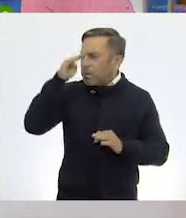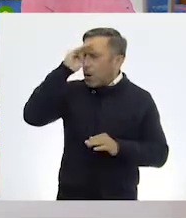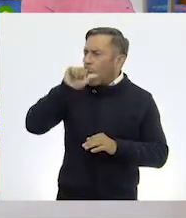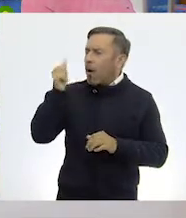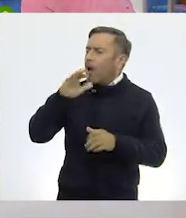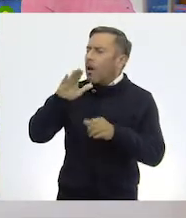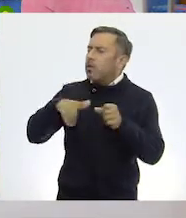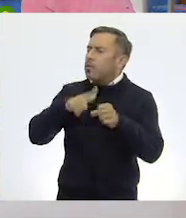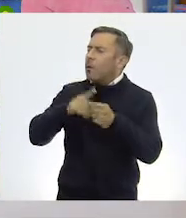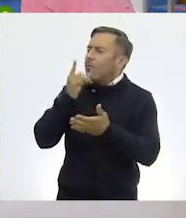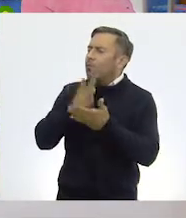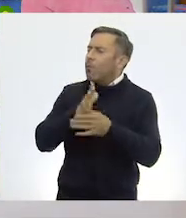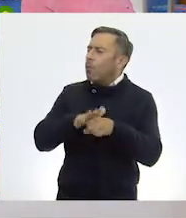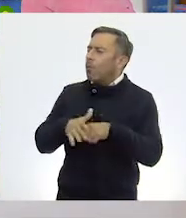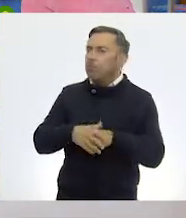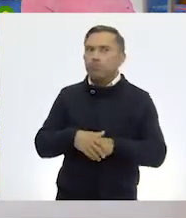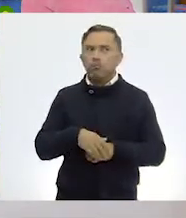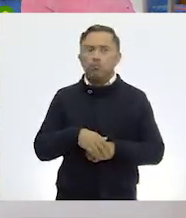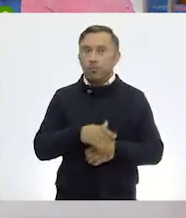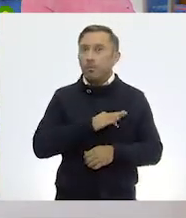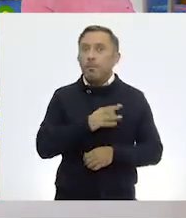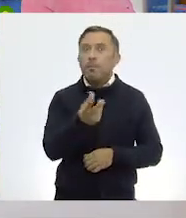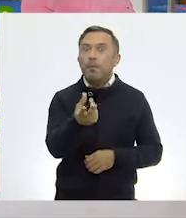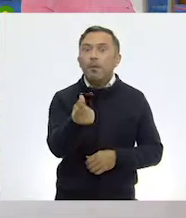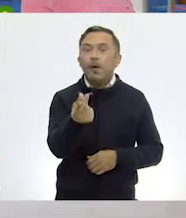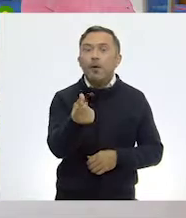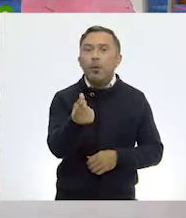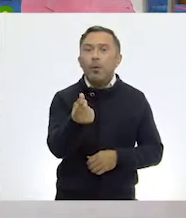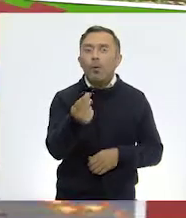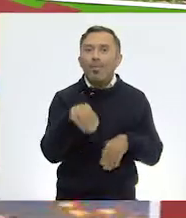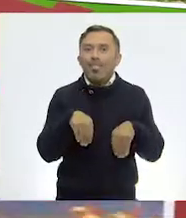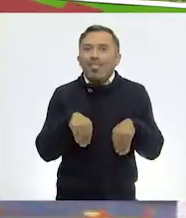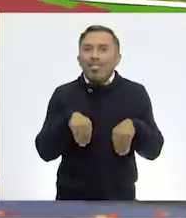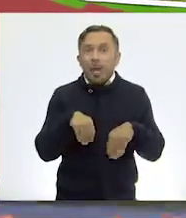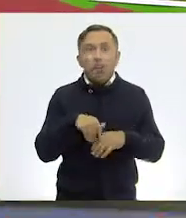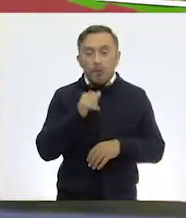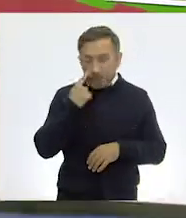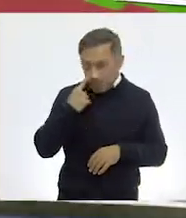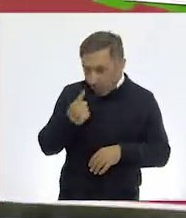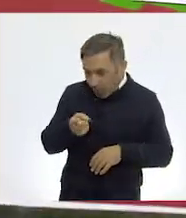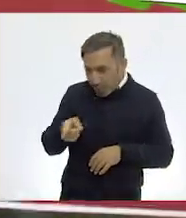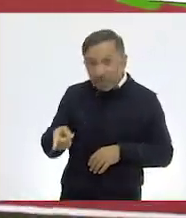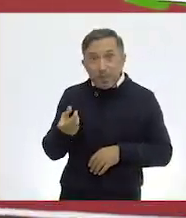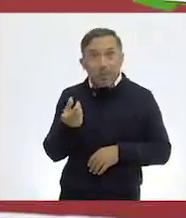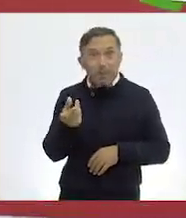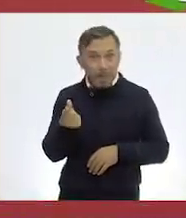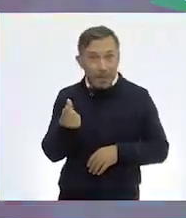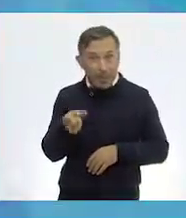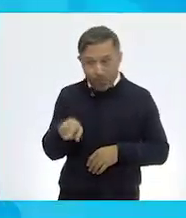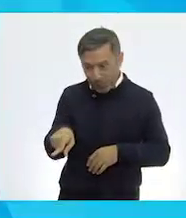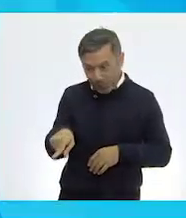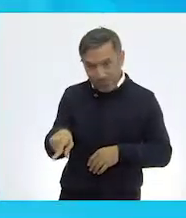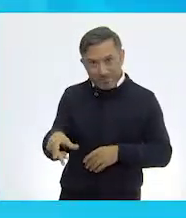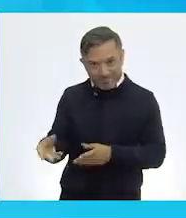Un perro, ¿dónde hay un perrito? Ah, muy bien. El perro es un animal